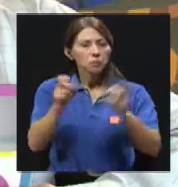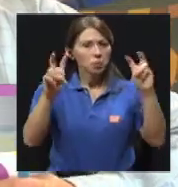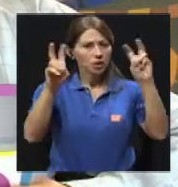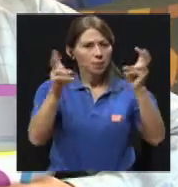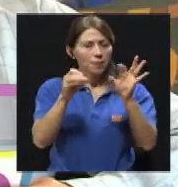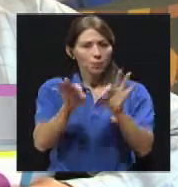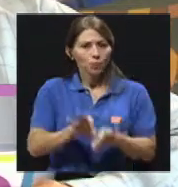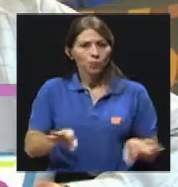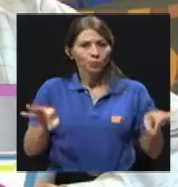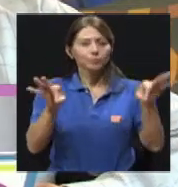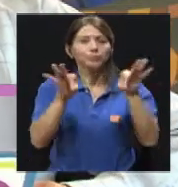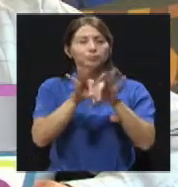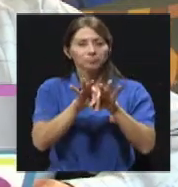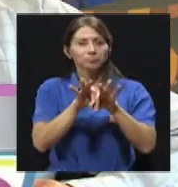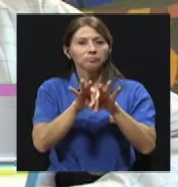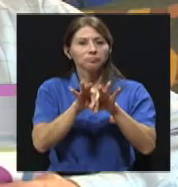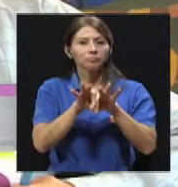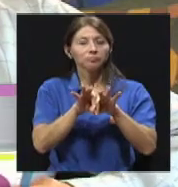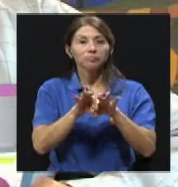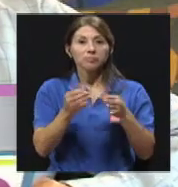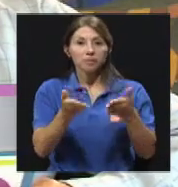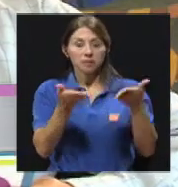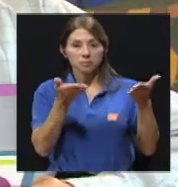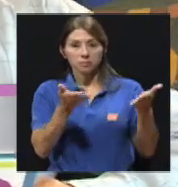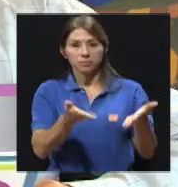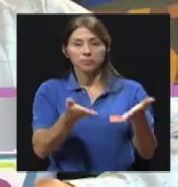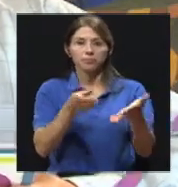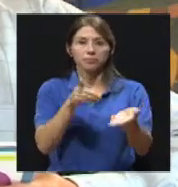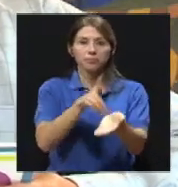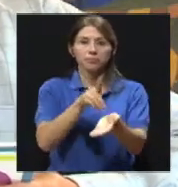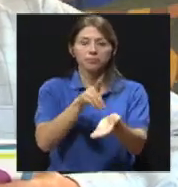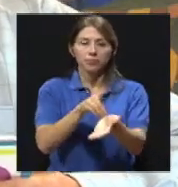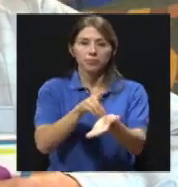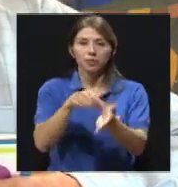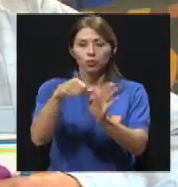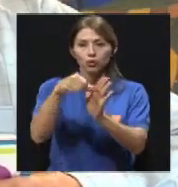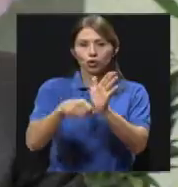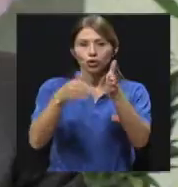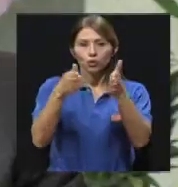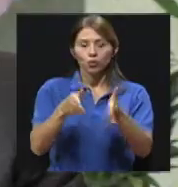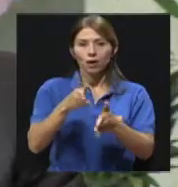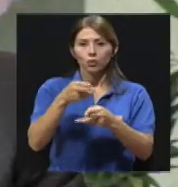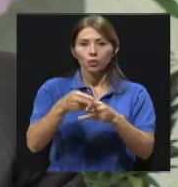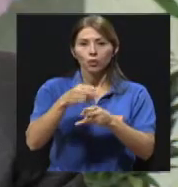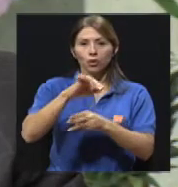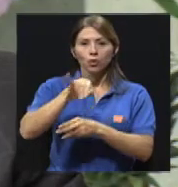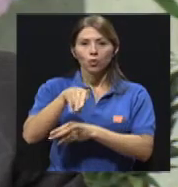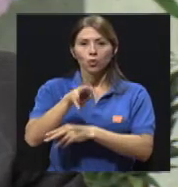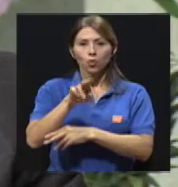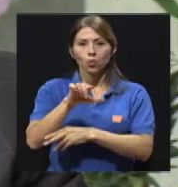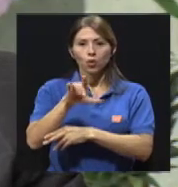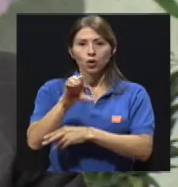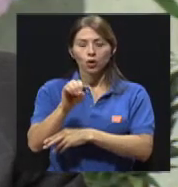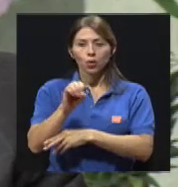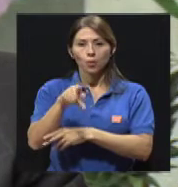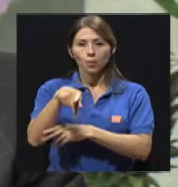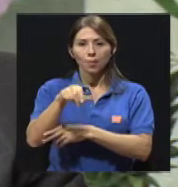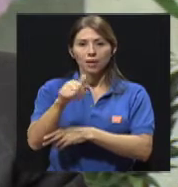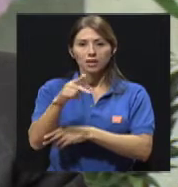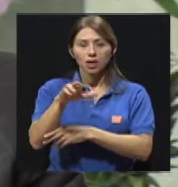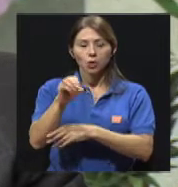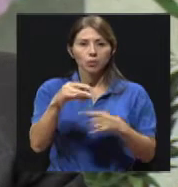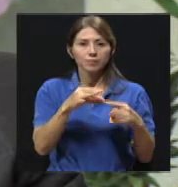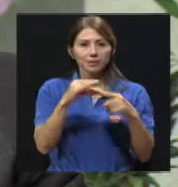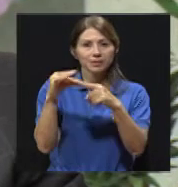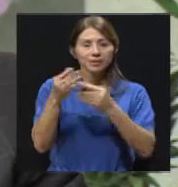tema sumamente importante. Y nos acompaña el médico cirujano Julio Pacheco, quien es especialista del servicio de